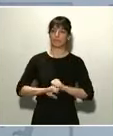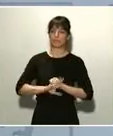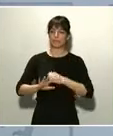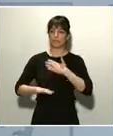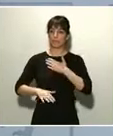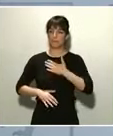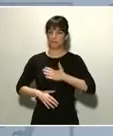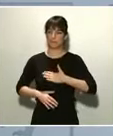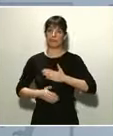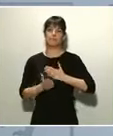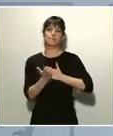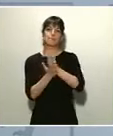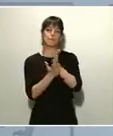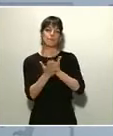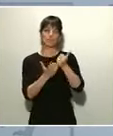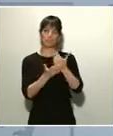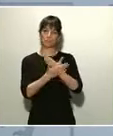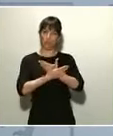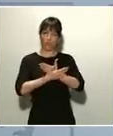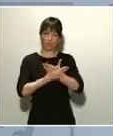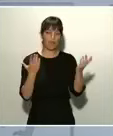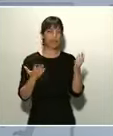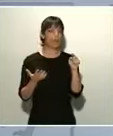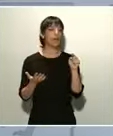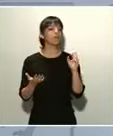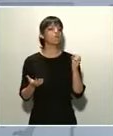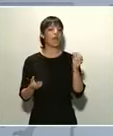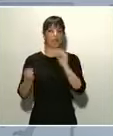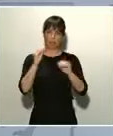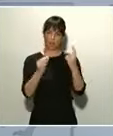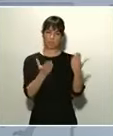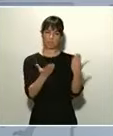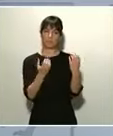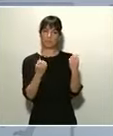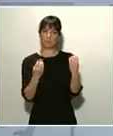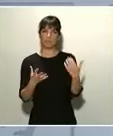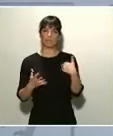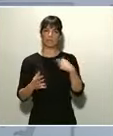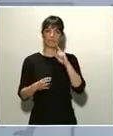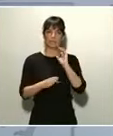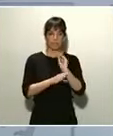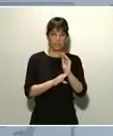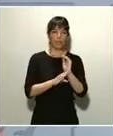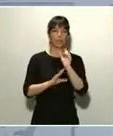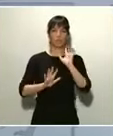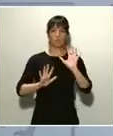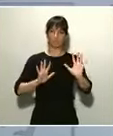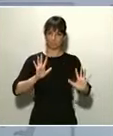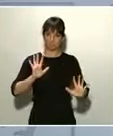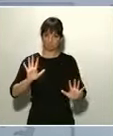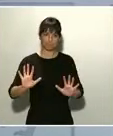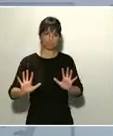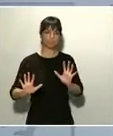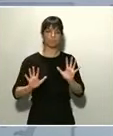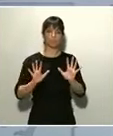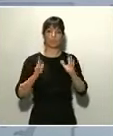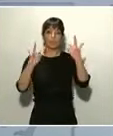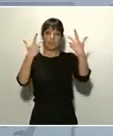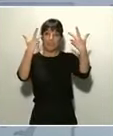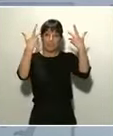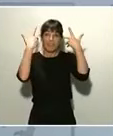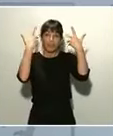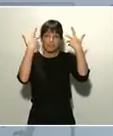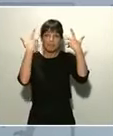fiables, contrastados y que guarda todas las precauciones para que todas las recomendaciones que